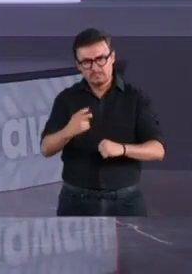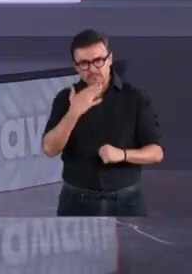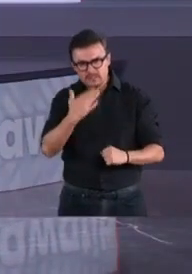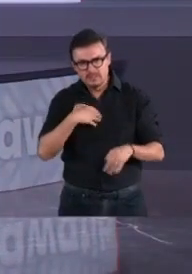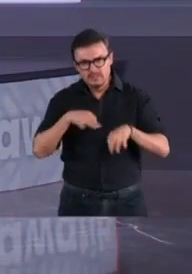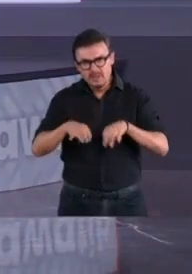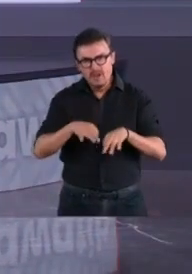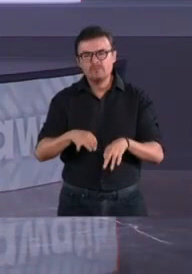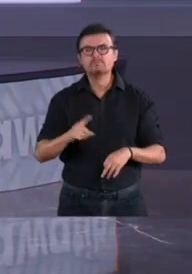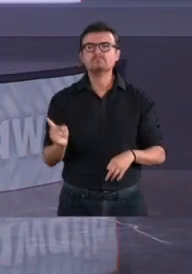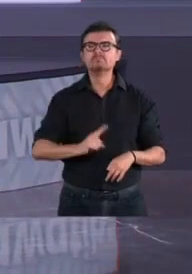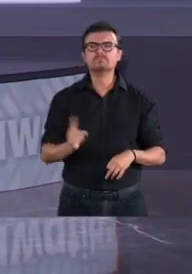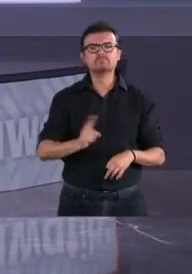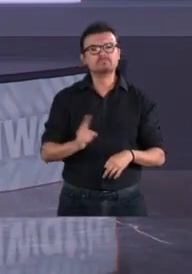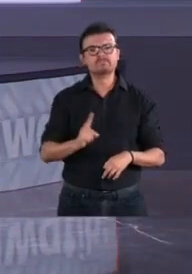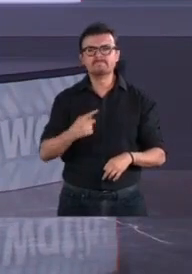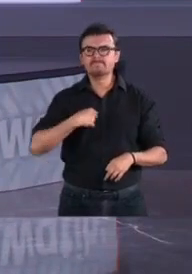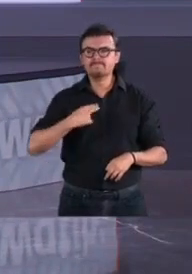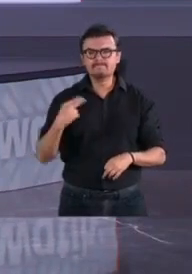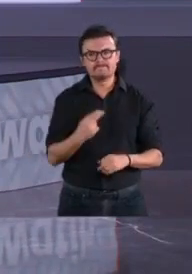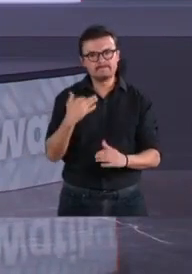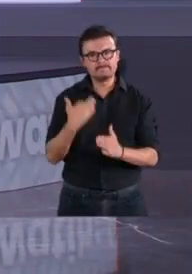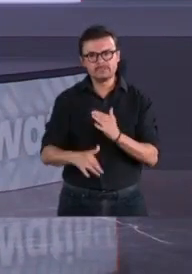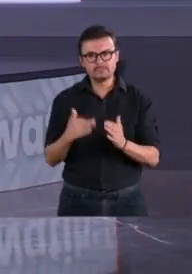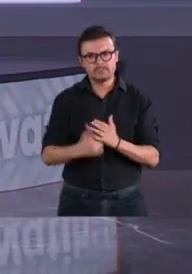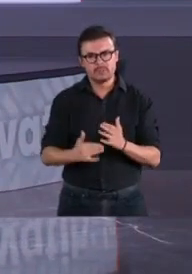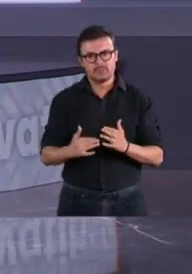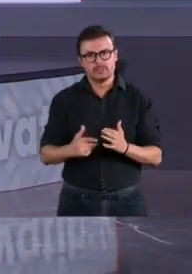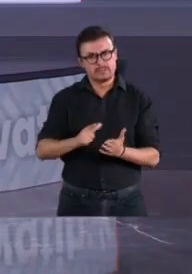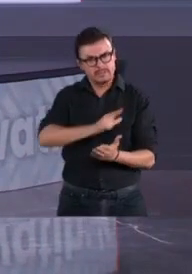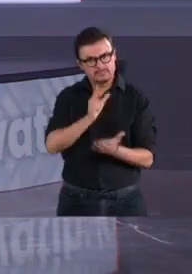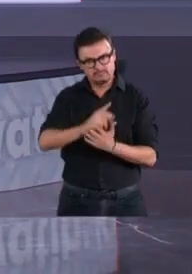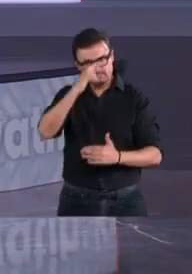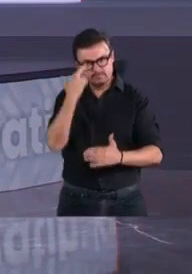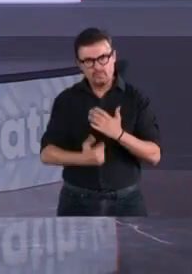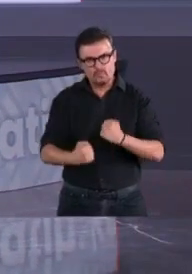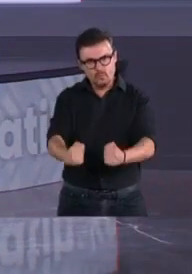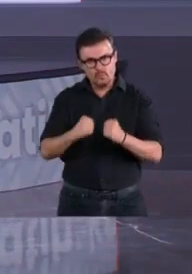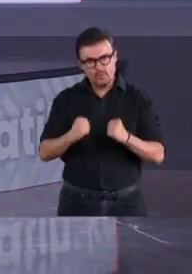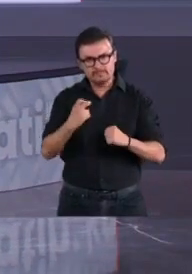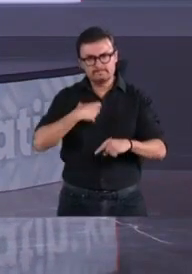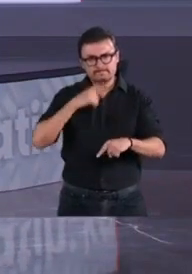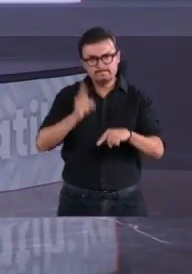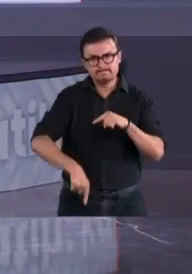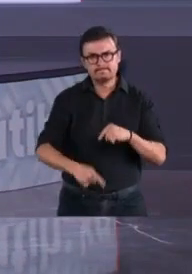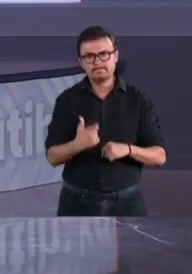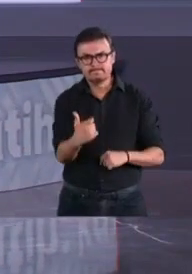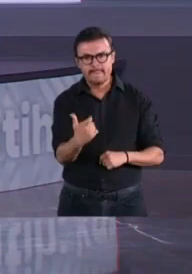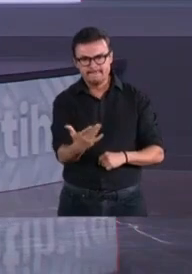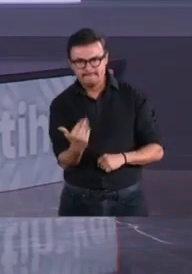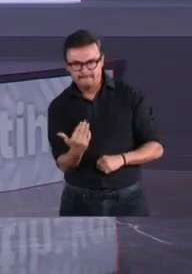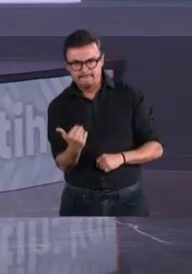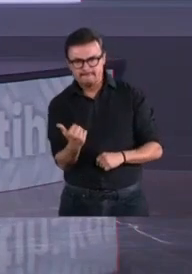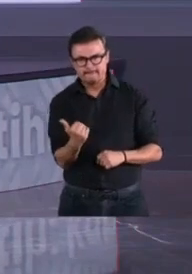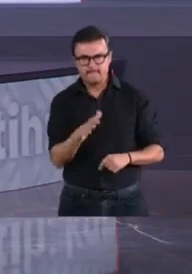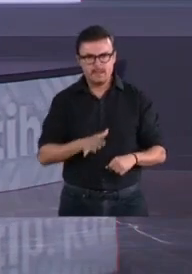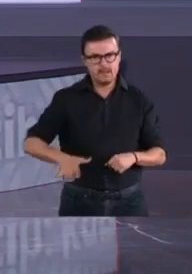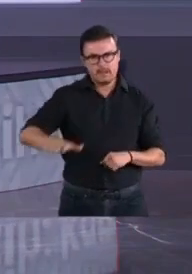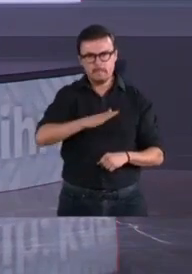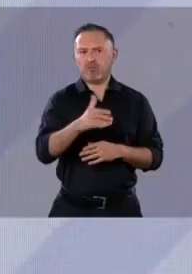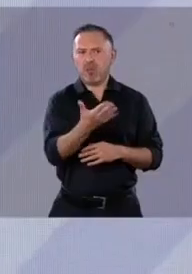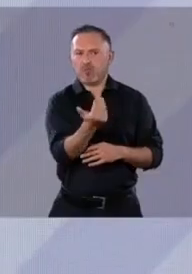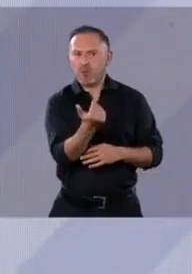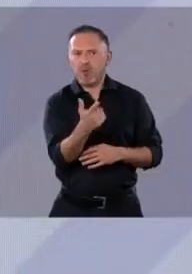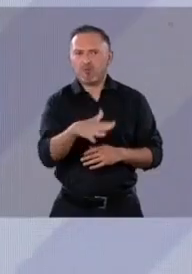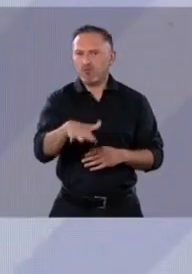Los resultados que necesitamos es acabar con los delitos de alto impacto, acabar con la extorsión, con el cobro de piso, acabar